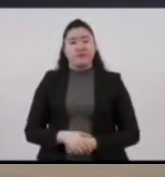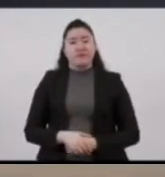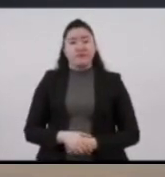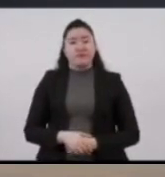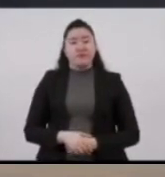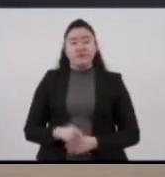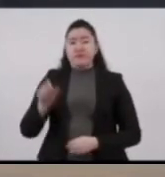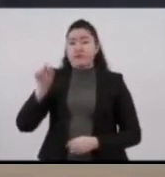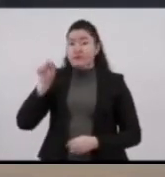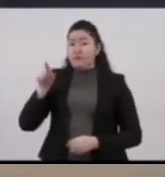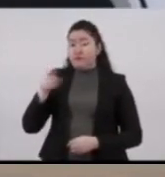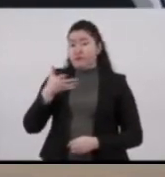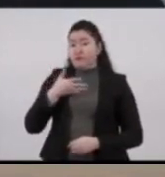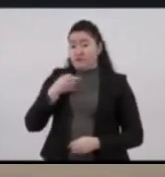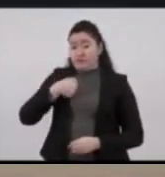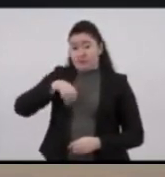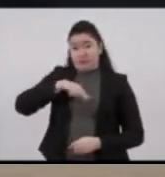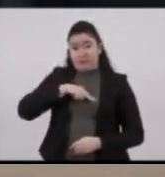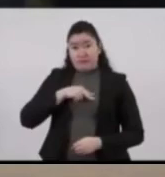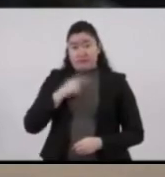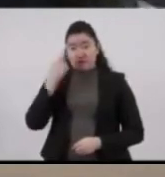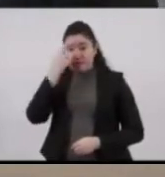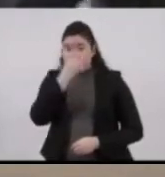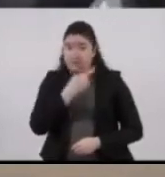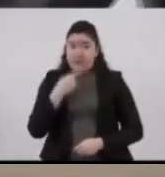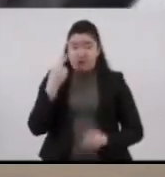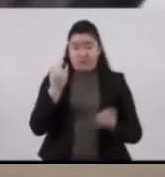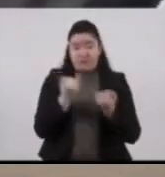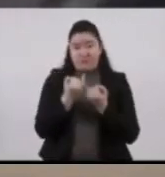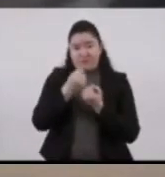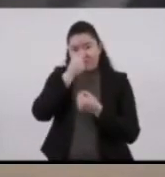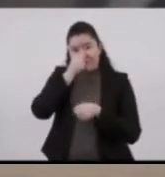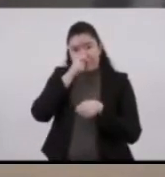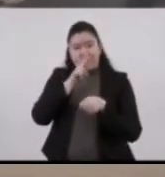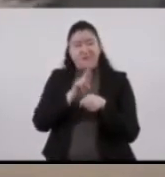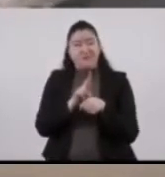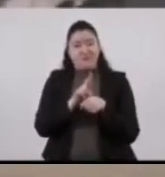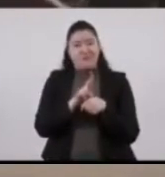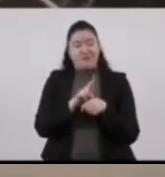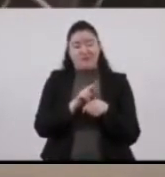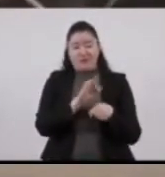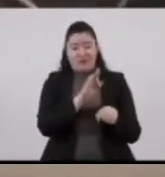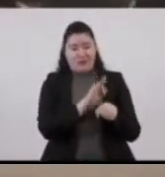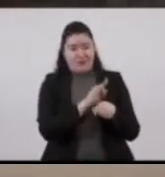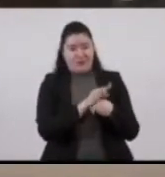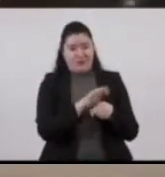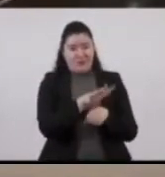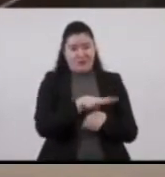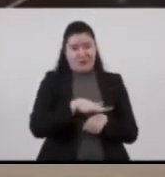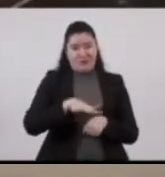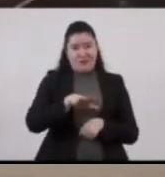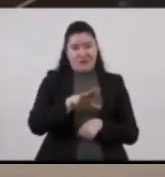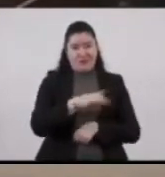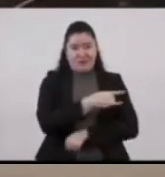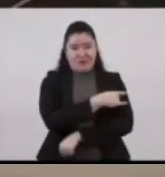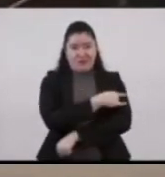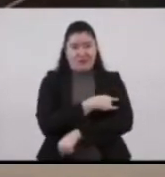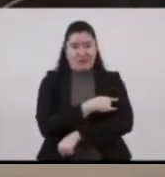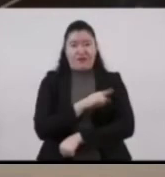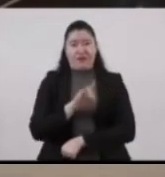Aquí se cuida mucho como también informó la Secretaría de Gestión de Riesgos la